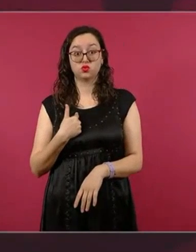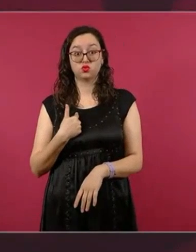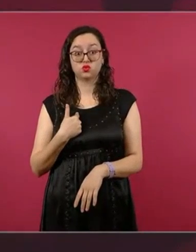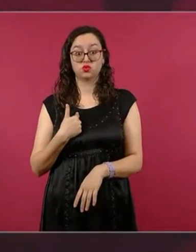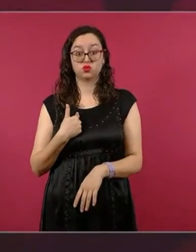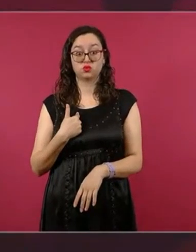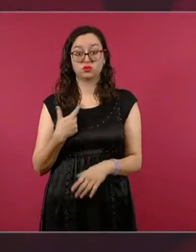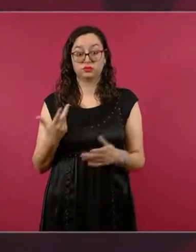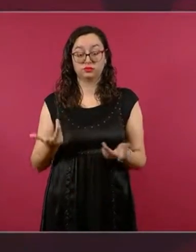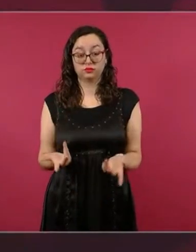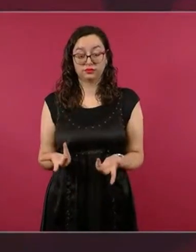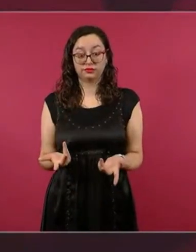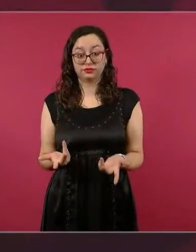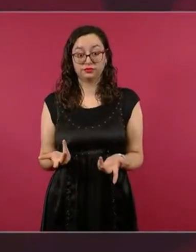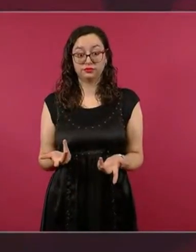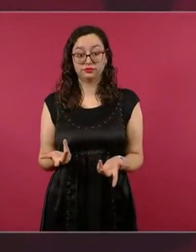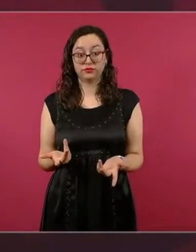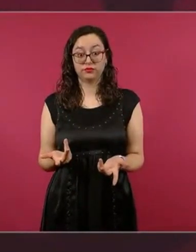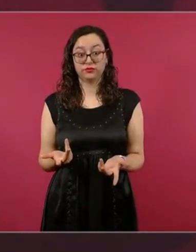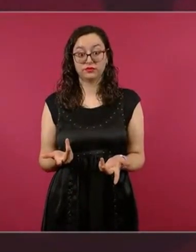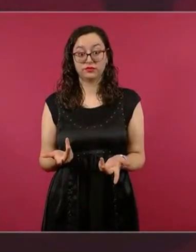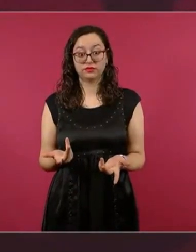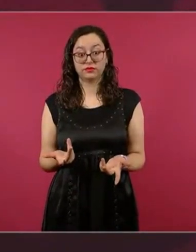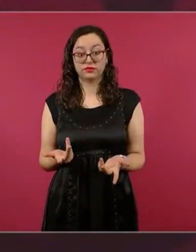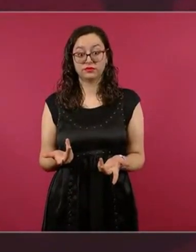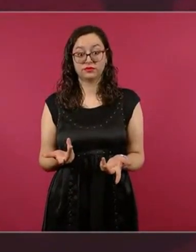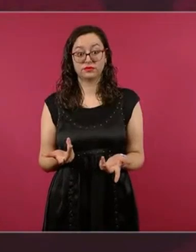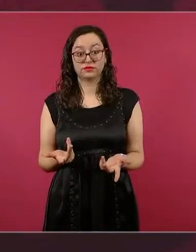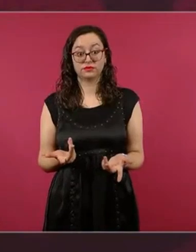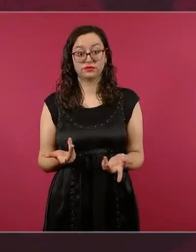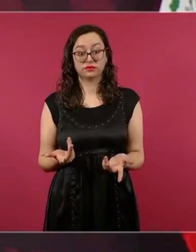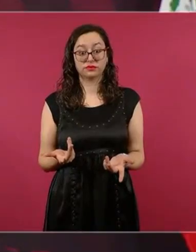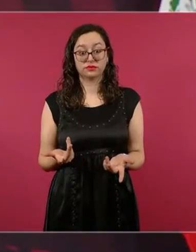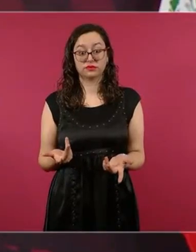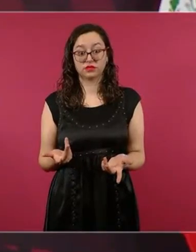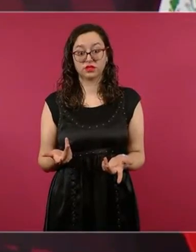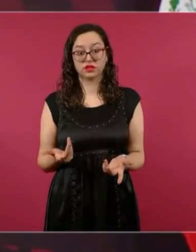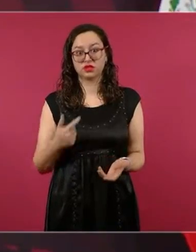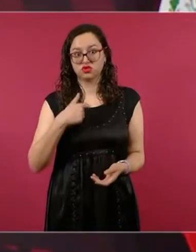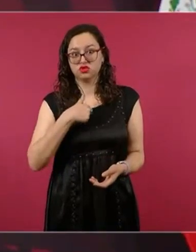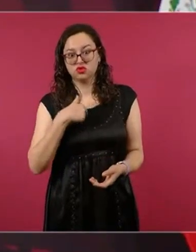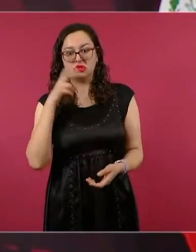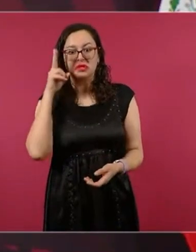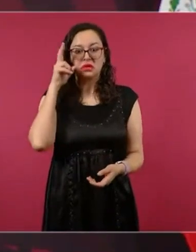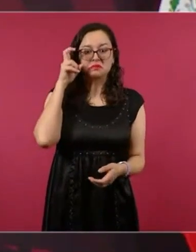Y no es que yo esté celoso,